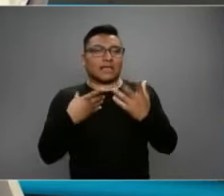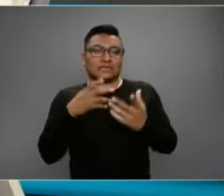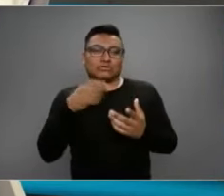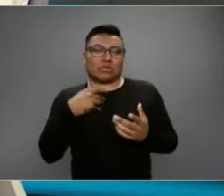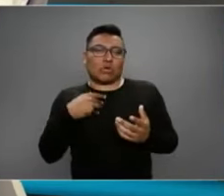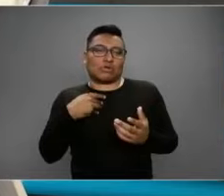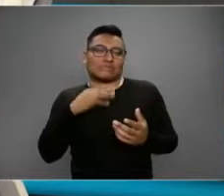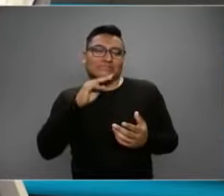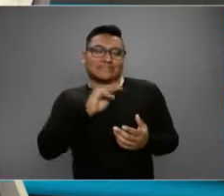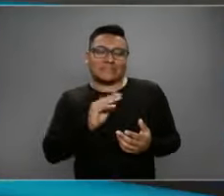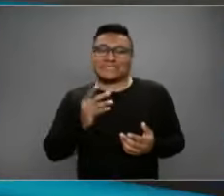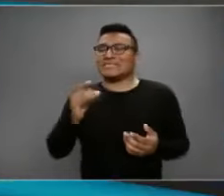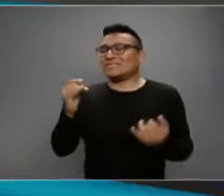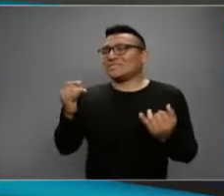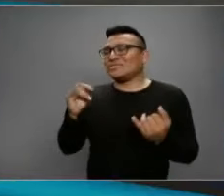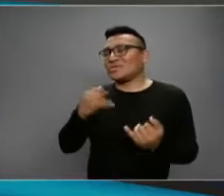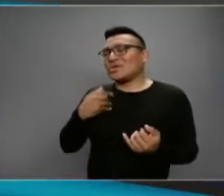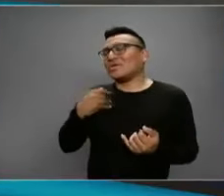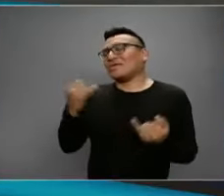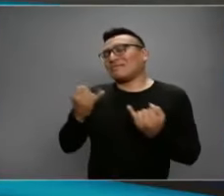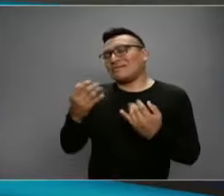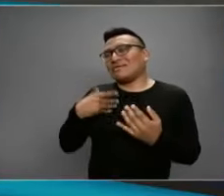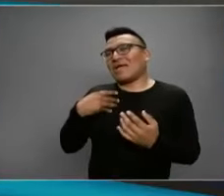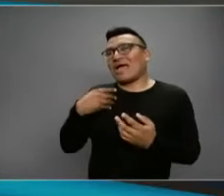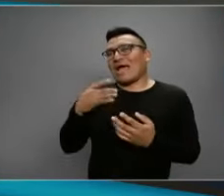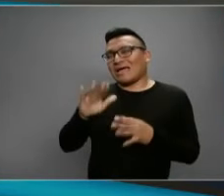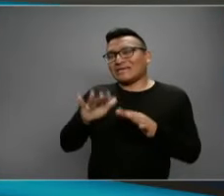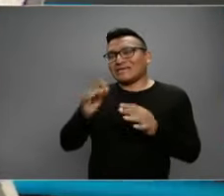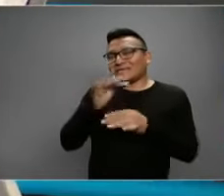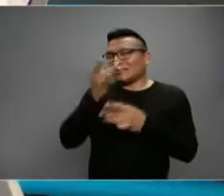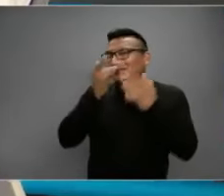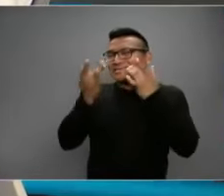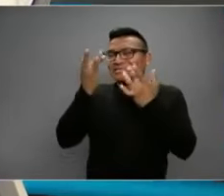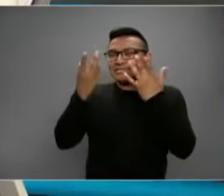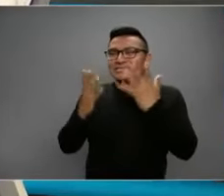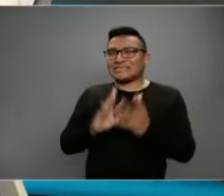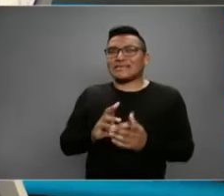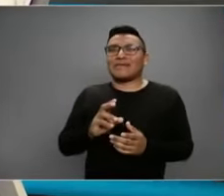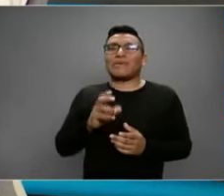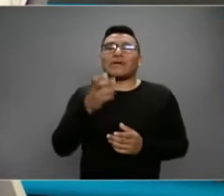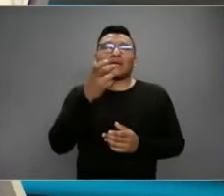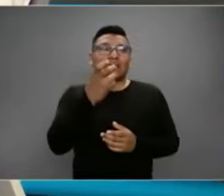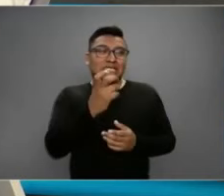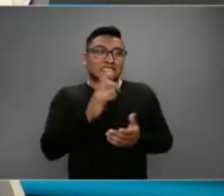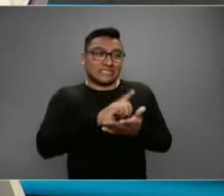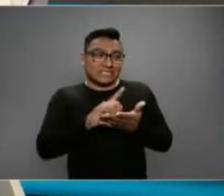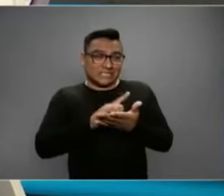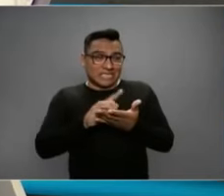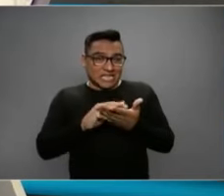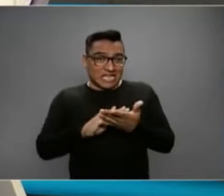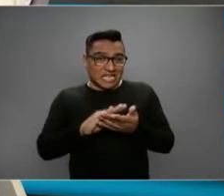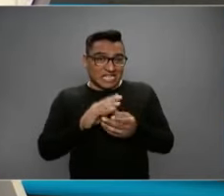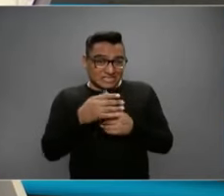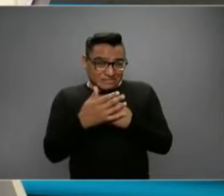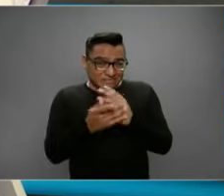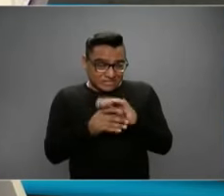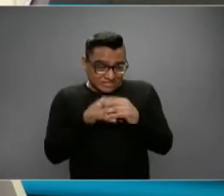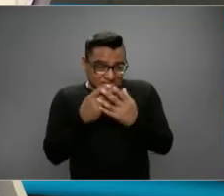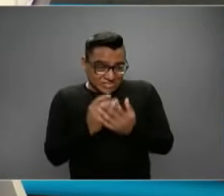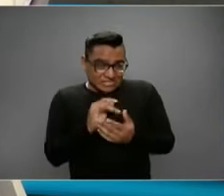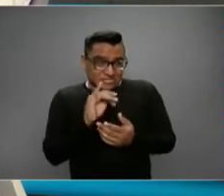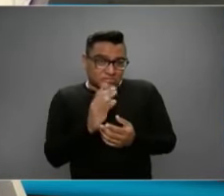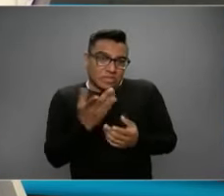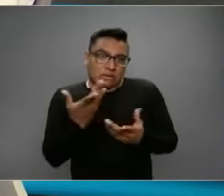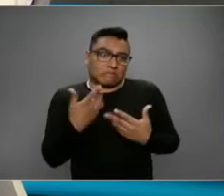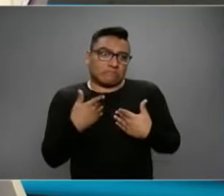Yo también, la verdad, es algo que no podemos evitar. Entonces, por eso la manera es estarte limpiando las manos. Es correcto. Porque como uno nunca